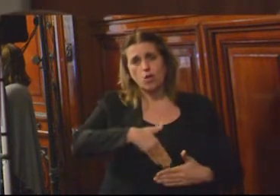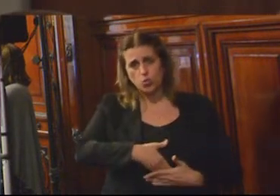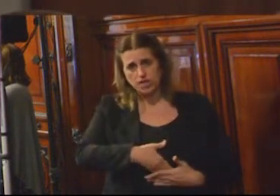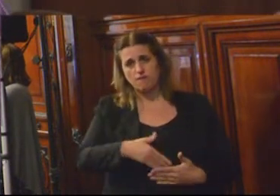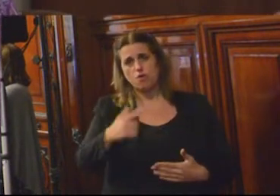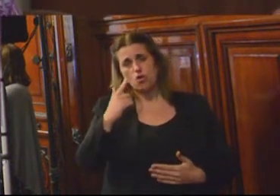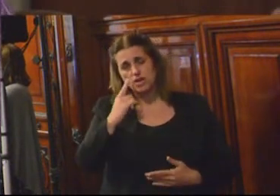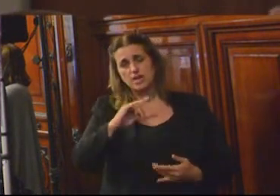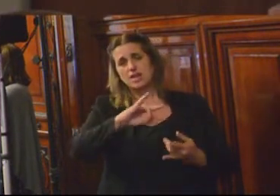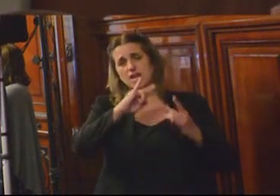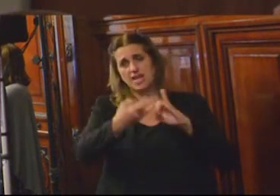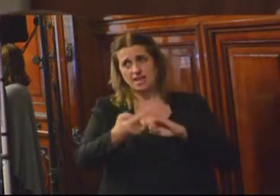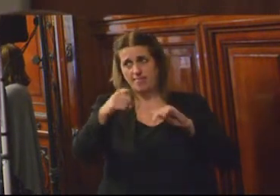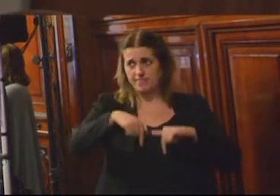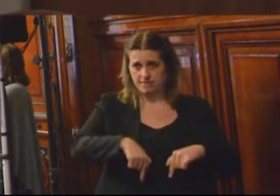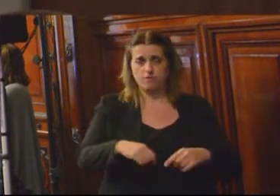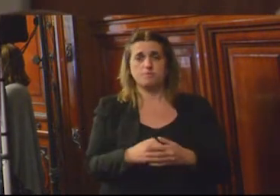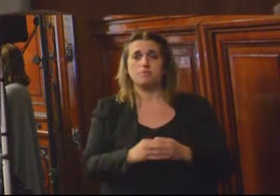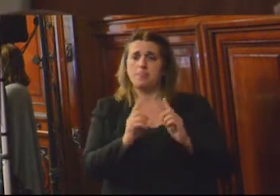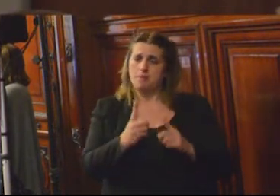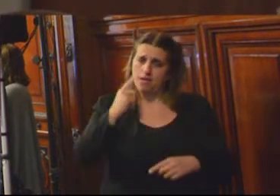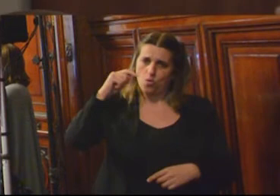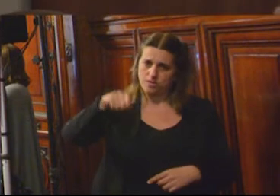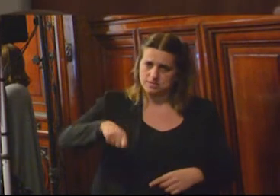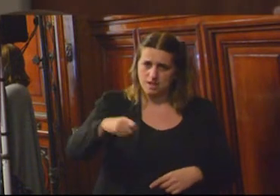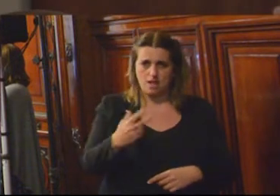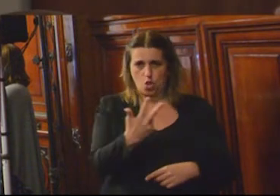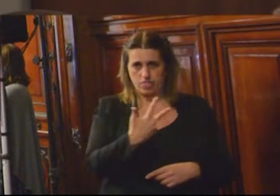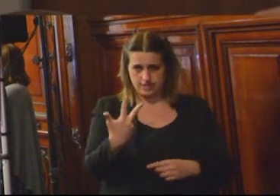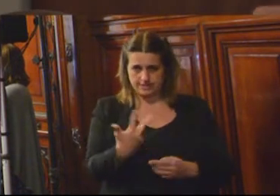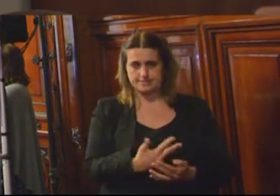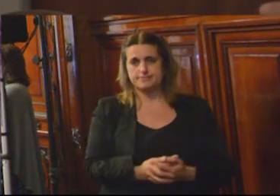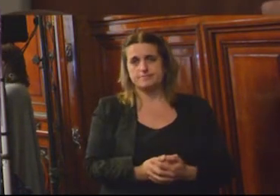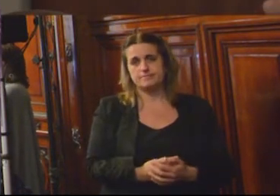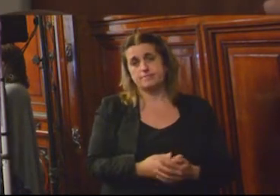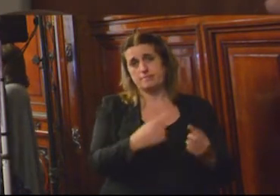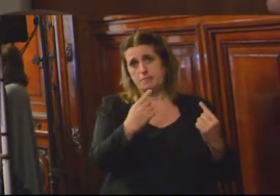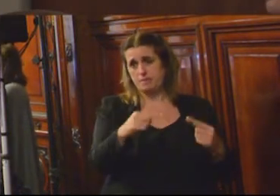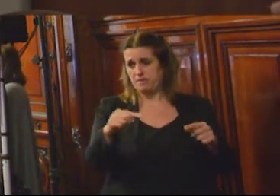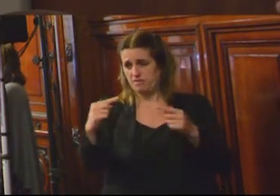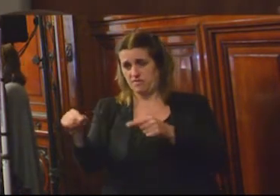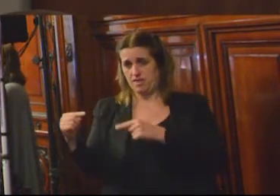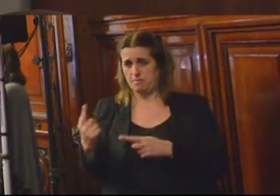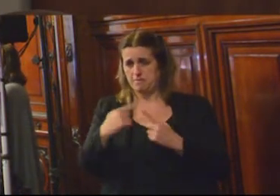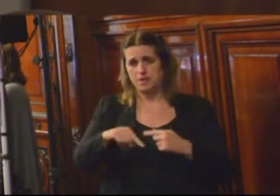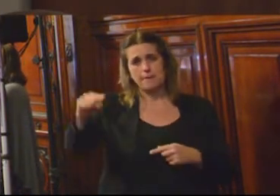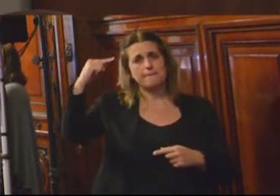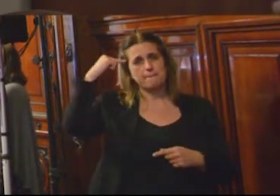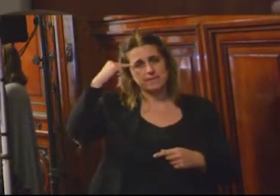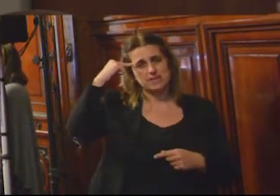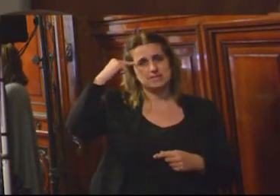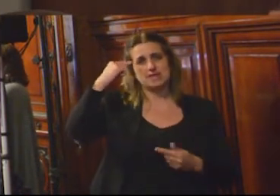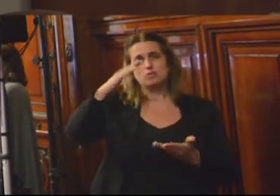Legislativo y también el Judicial en la consideración de lo que